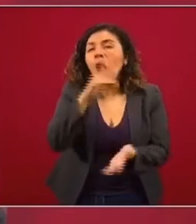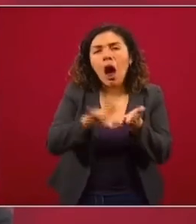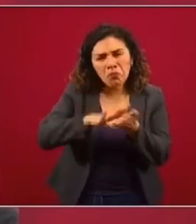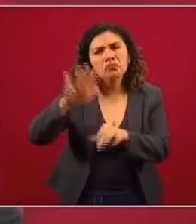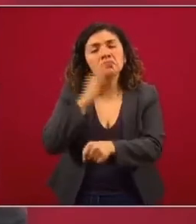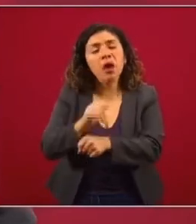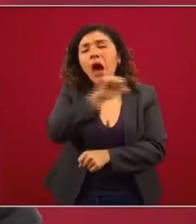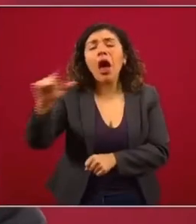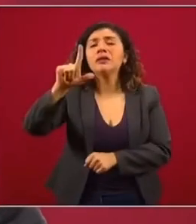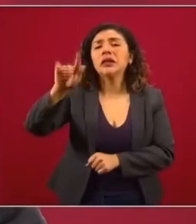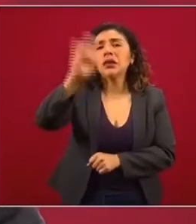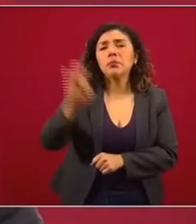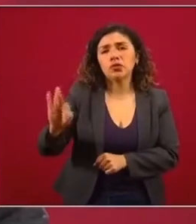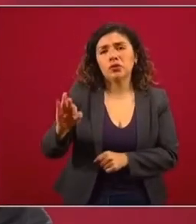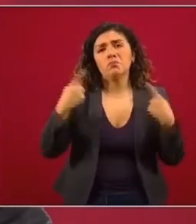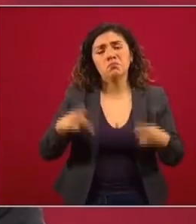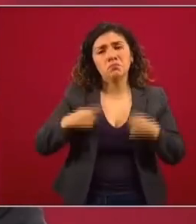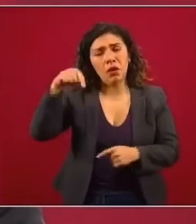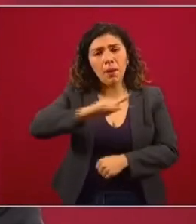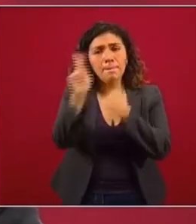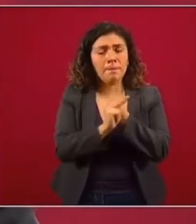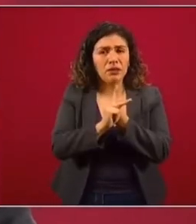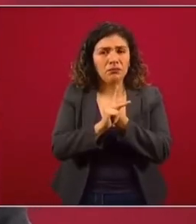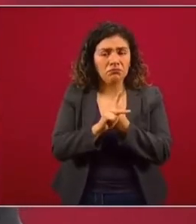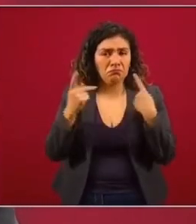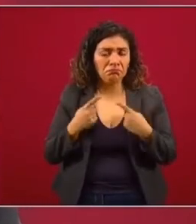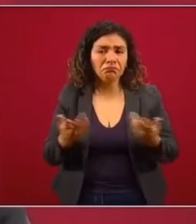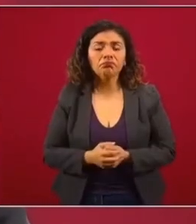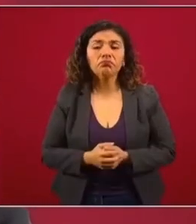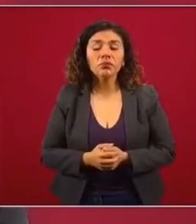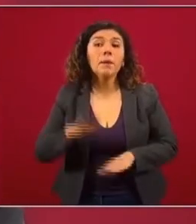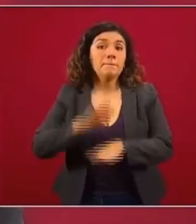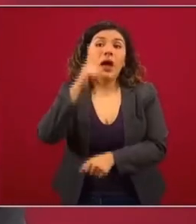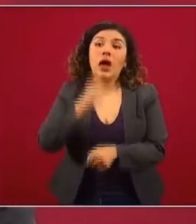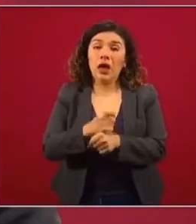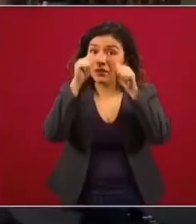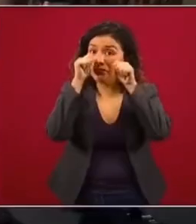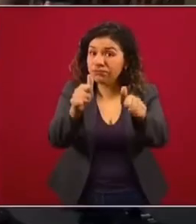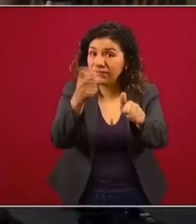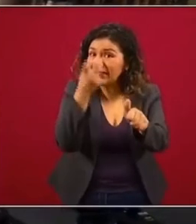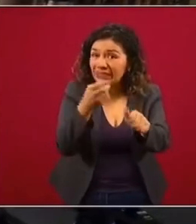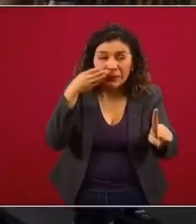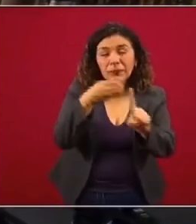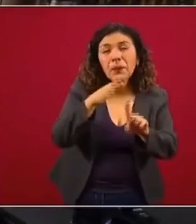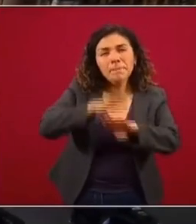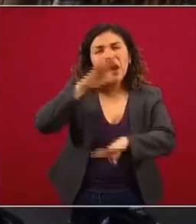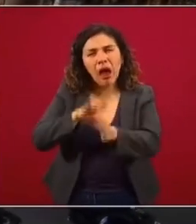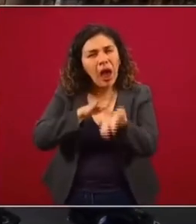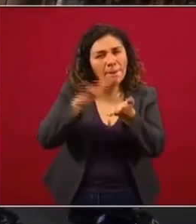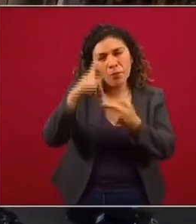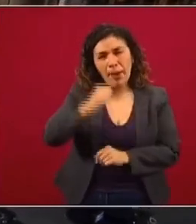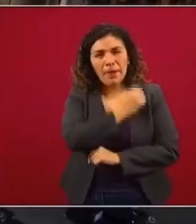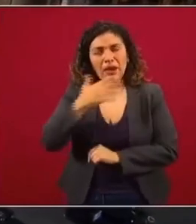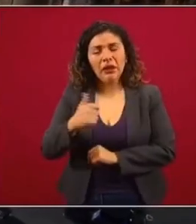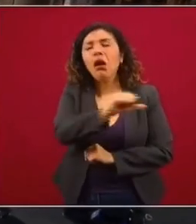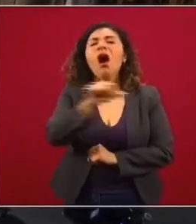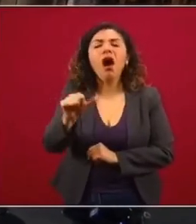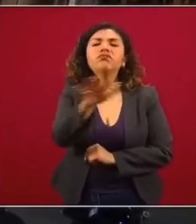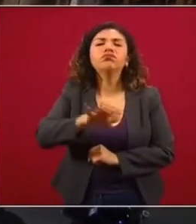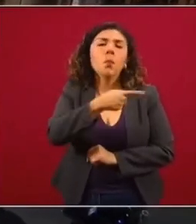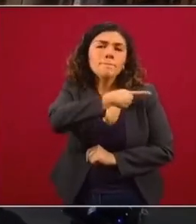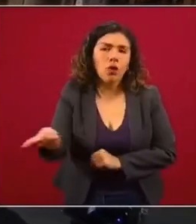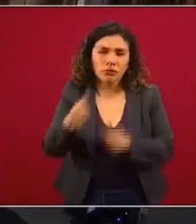del gobierno, al 70% de la población del país y dándole preferencia con más programas de bienestar a